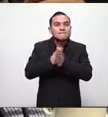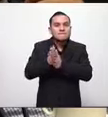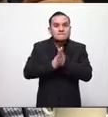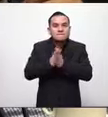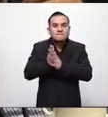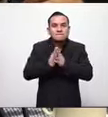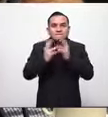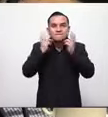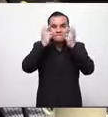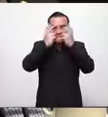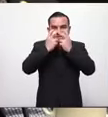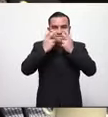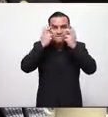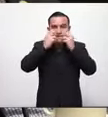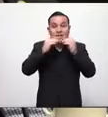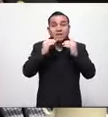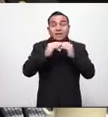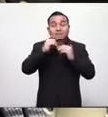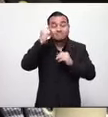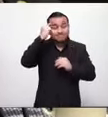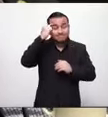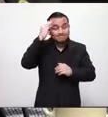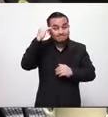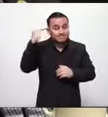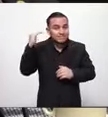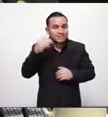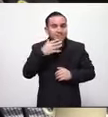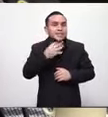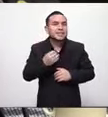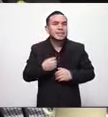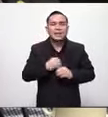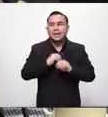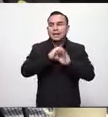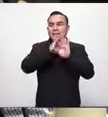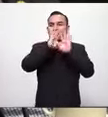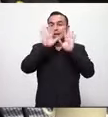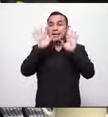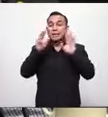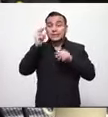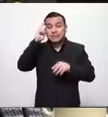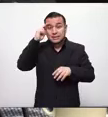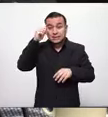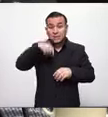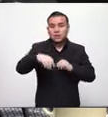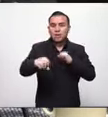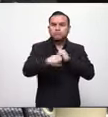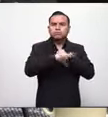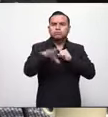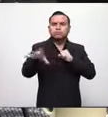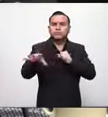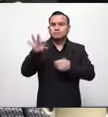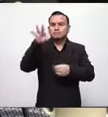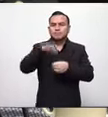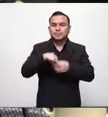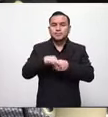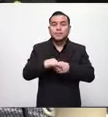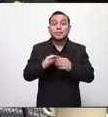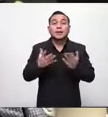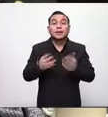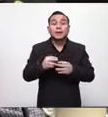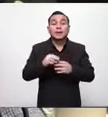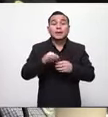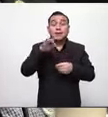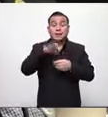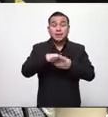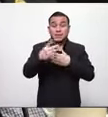su interés político porque hay que hablar lo que es esta cuestión es una campaña adelantada para la elección de